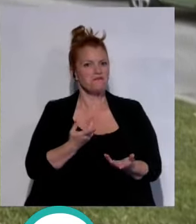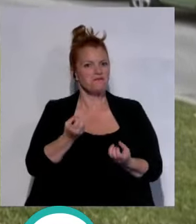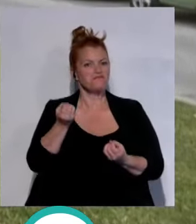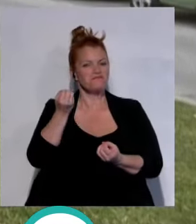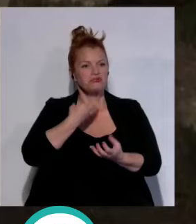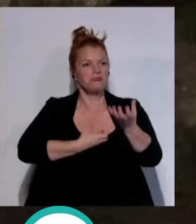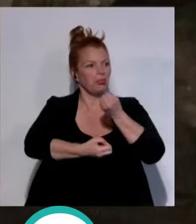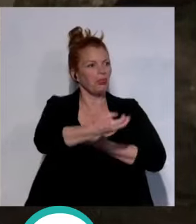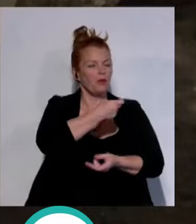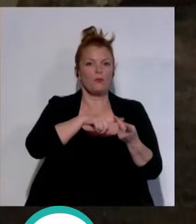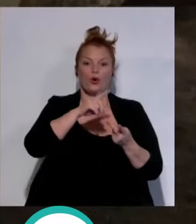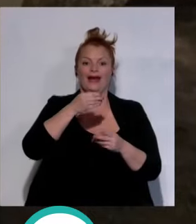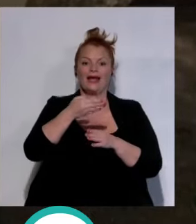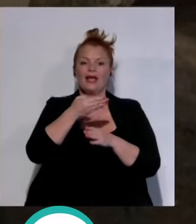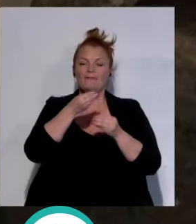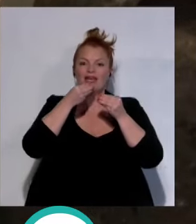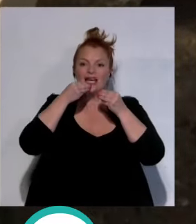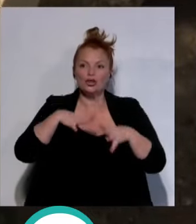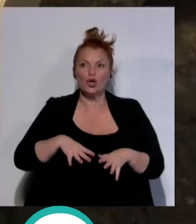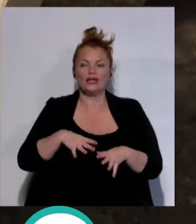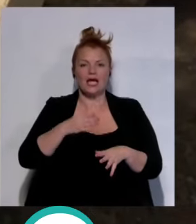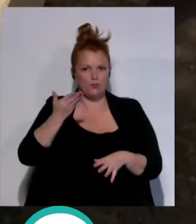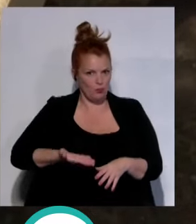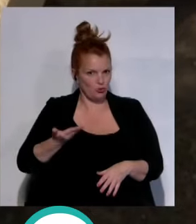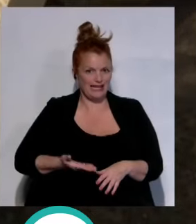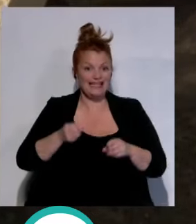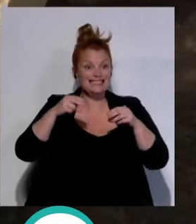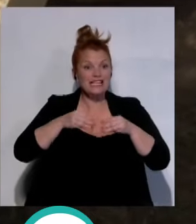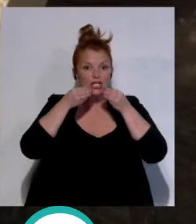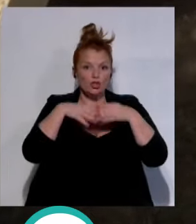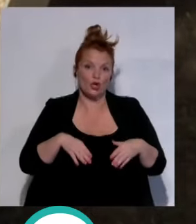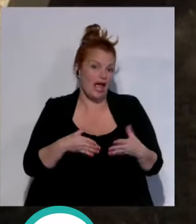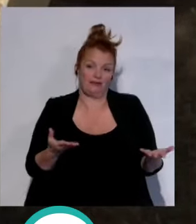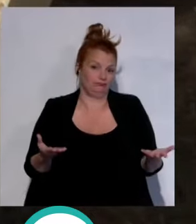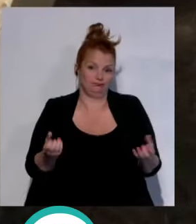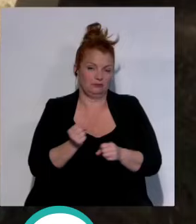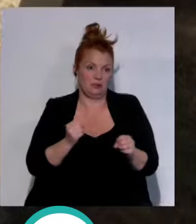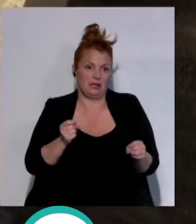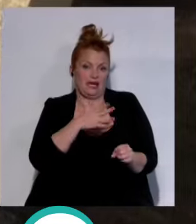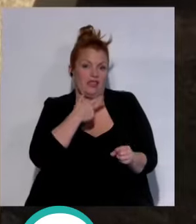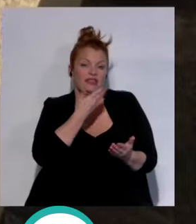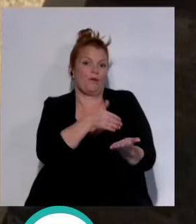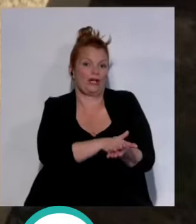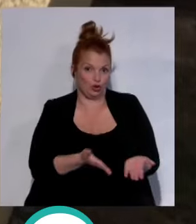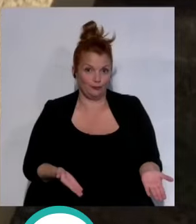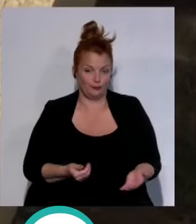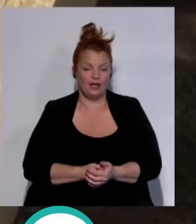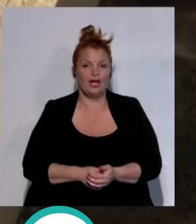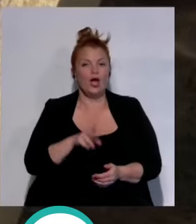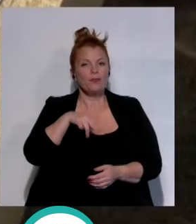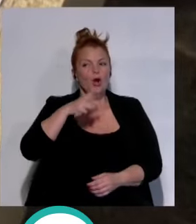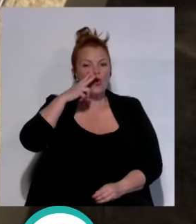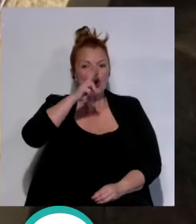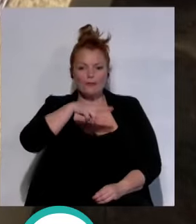de un pueblo es muy importante un pueblo sin historia es un pueblo que está muerto prácticamente además una